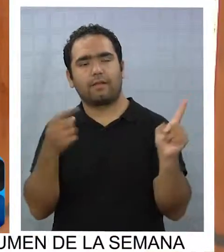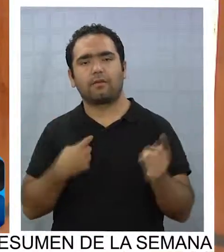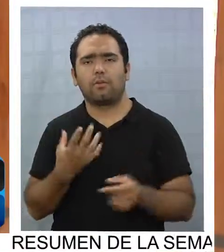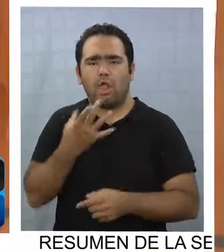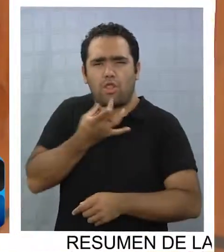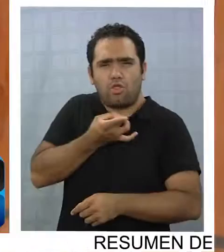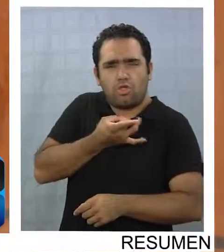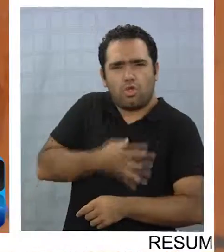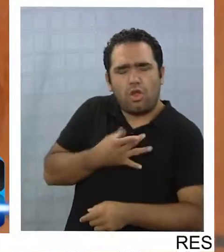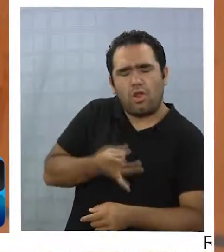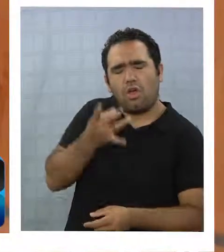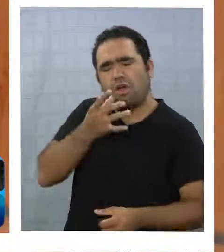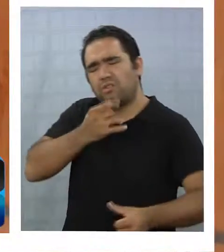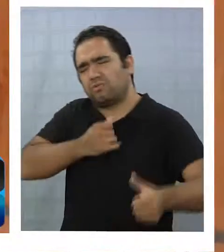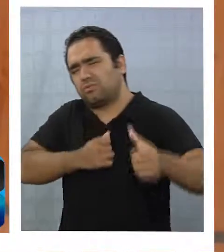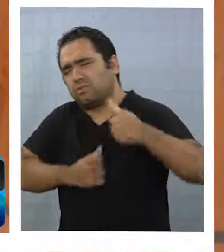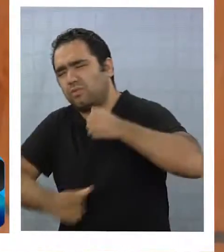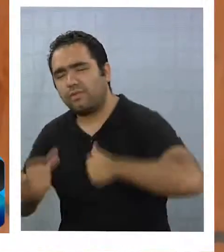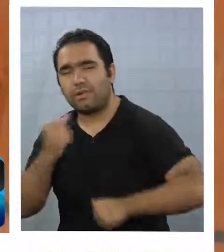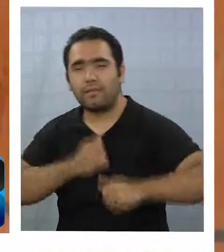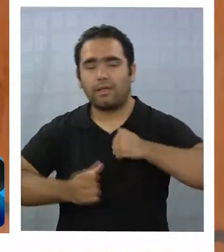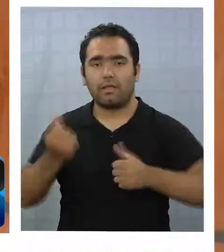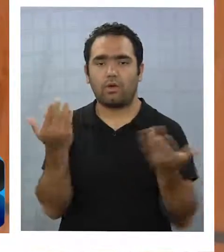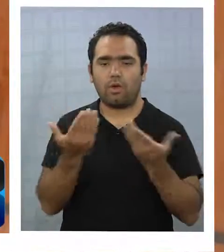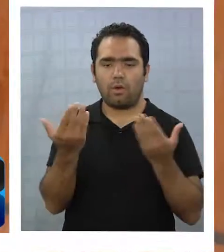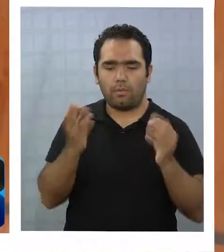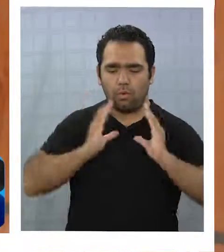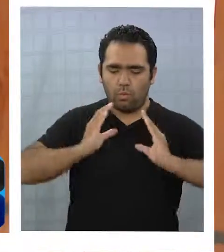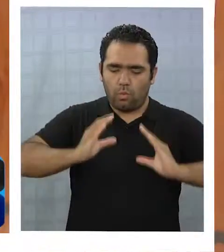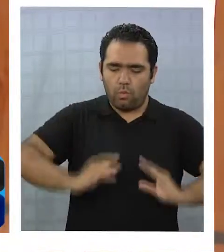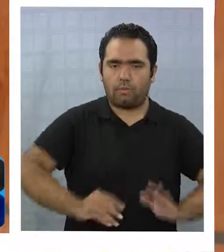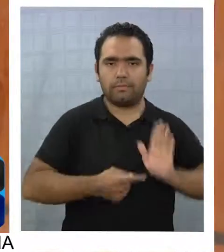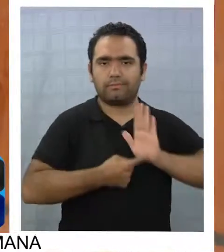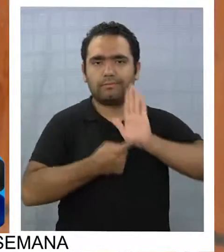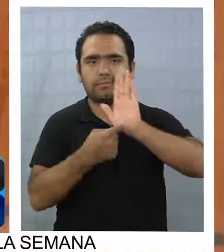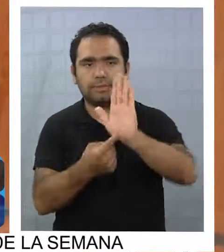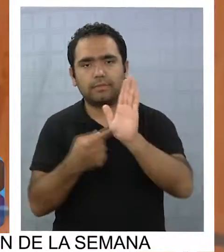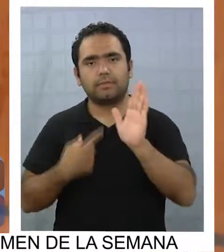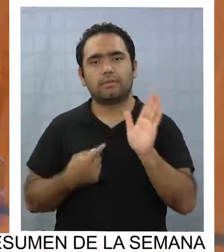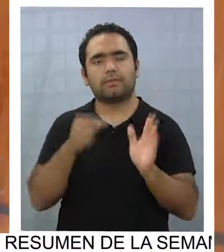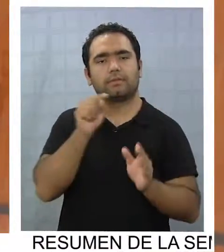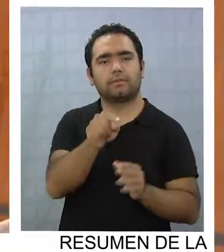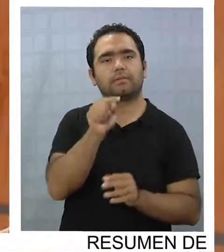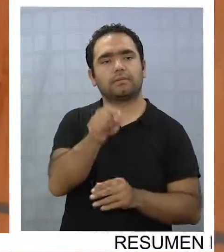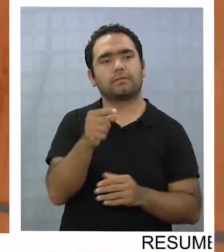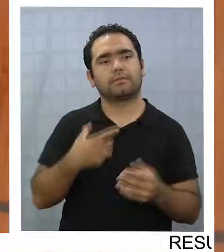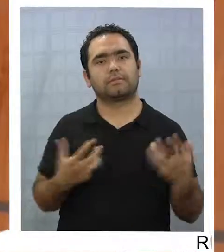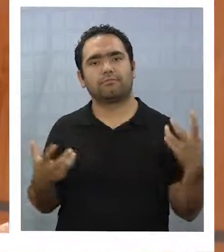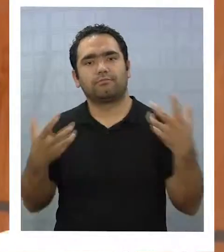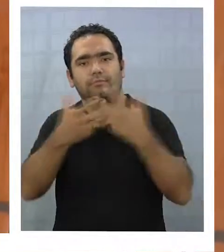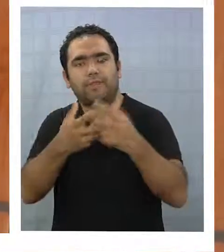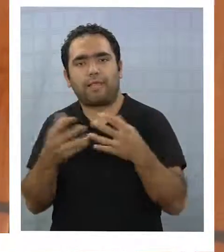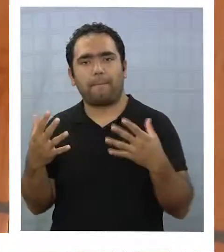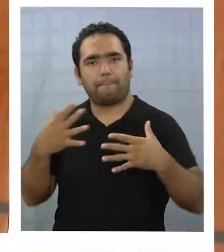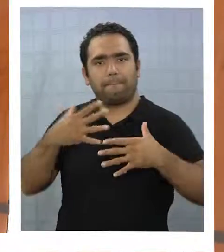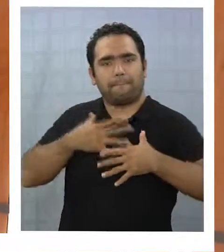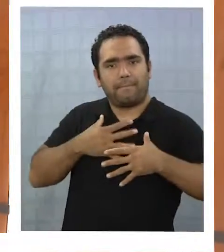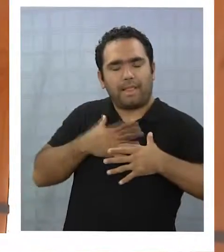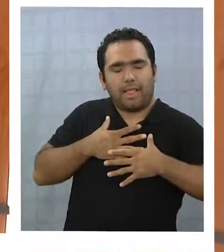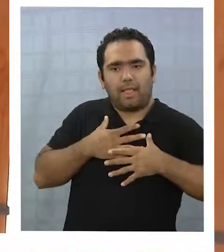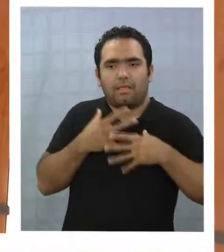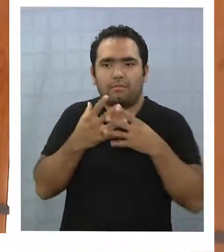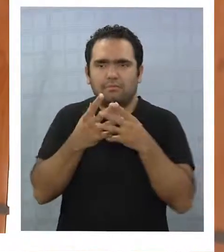dolor, el sufrimiento y cómo eso se expresa a través del cuerpo. Así que pega muy bien con esto de misterio y de terror porque